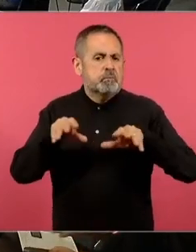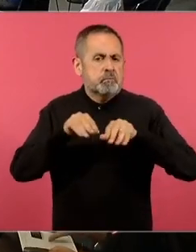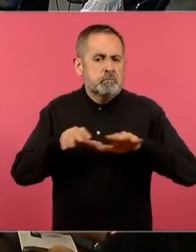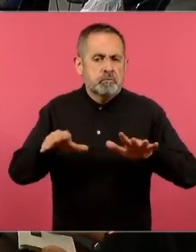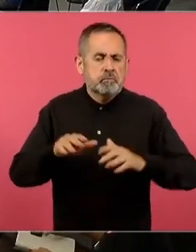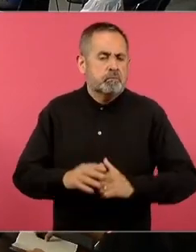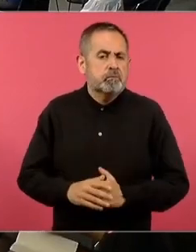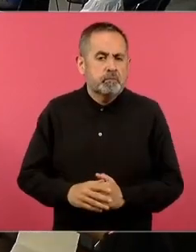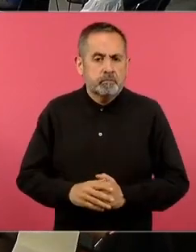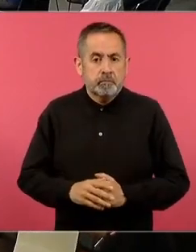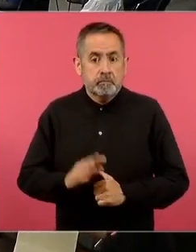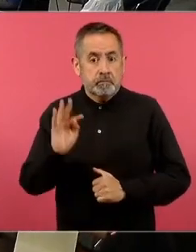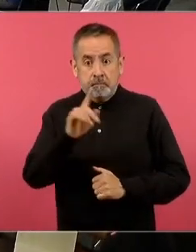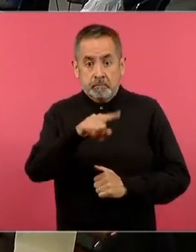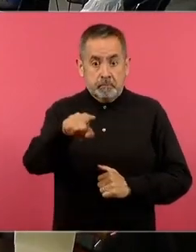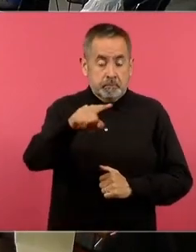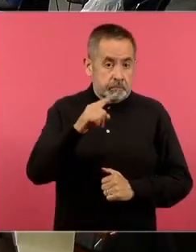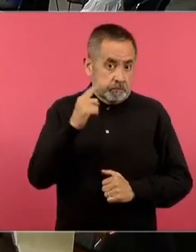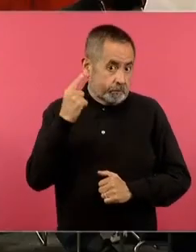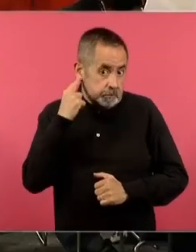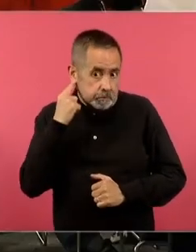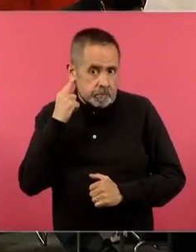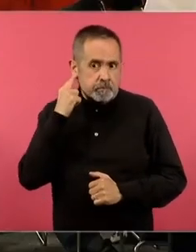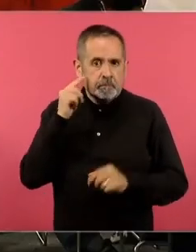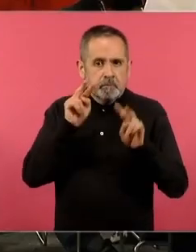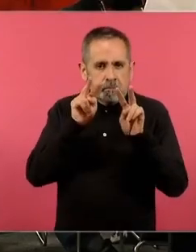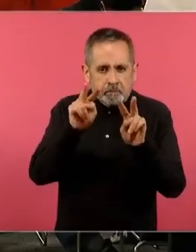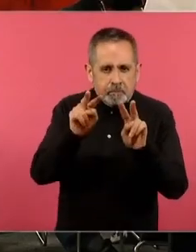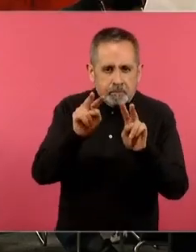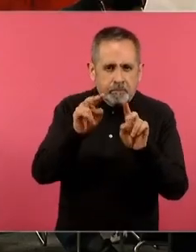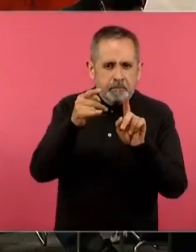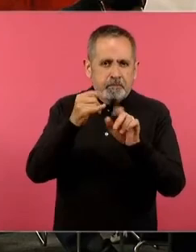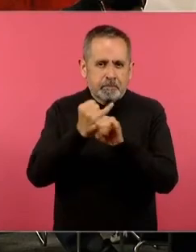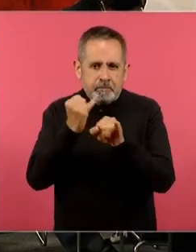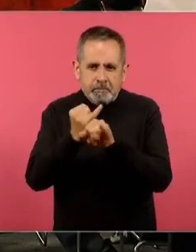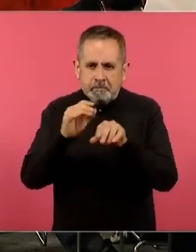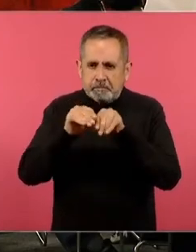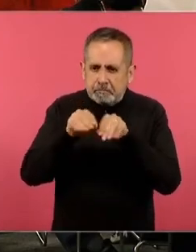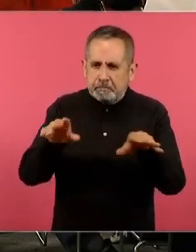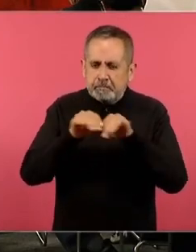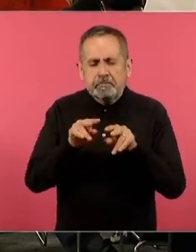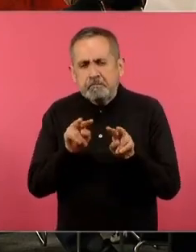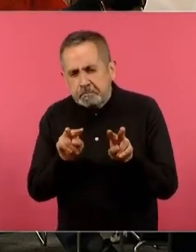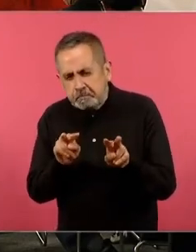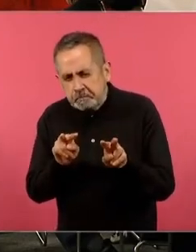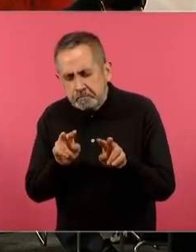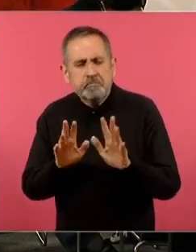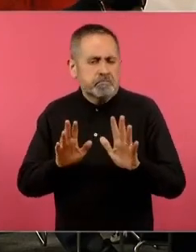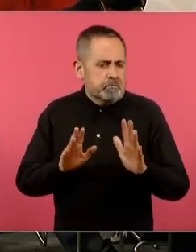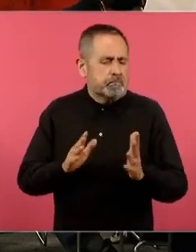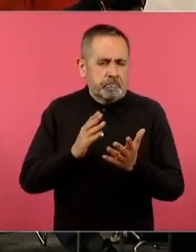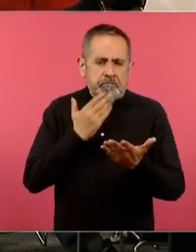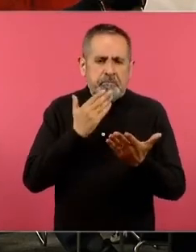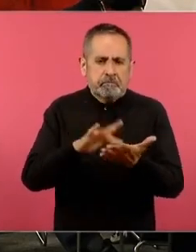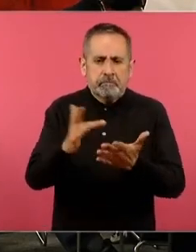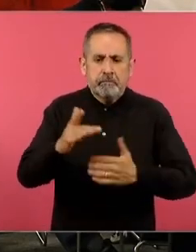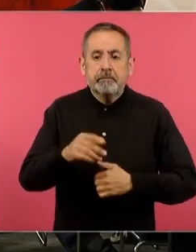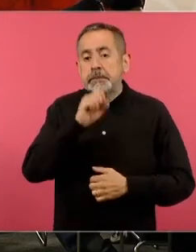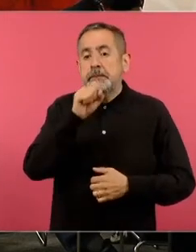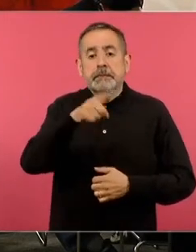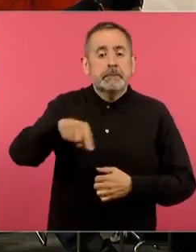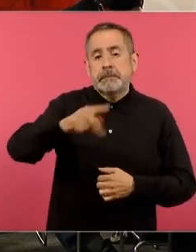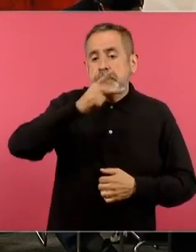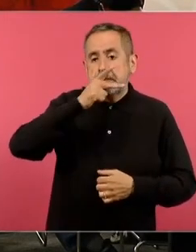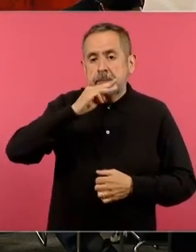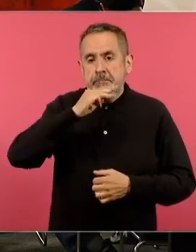a quienes nos escuchan y nos ven a través de esta transmisión, pero principalmente a padres y madres de familia